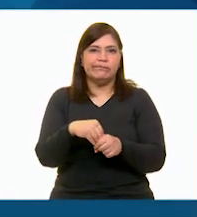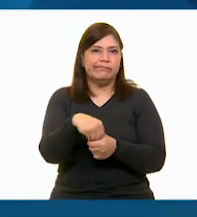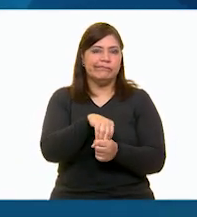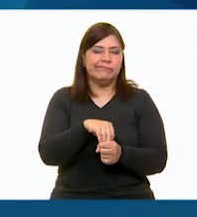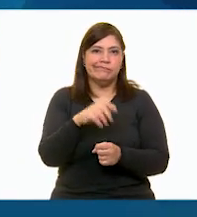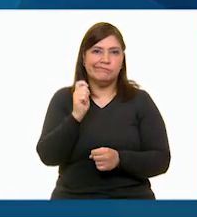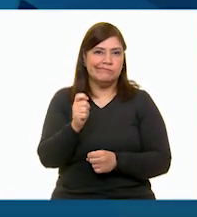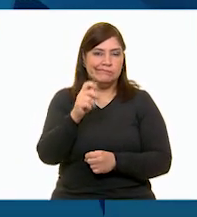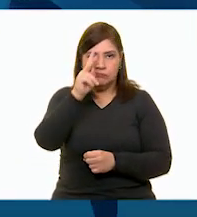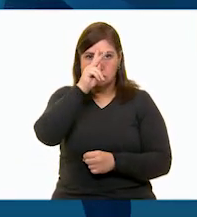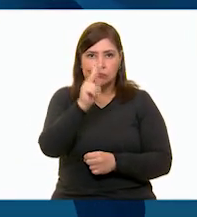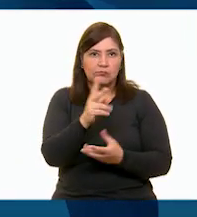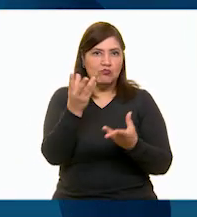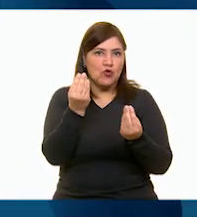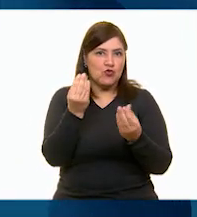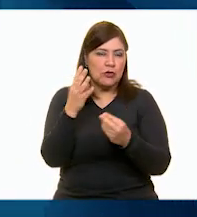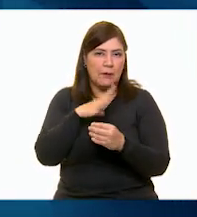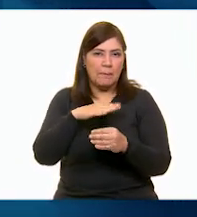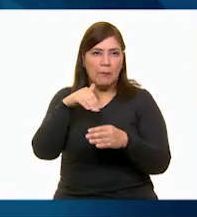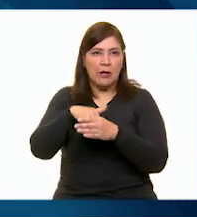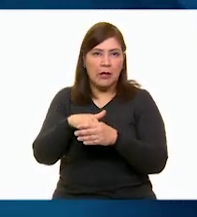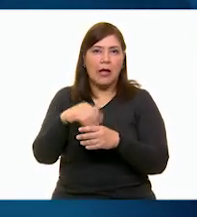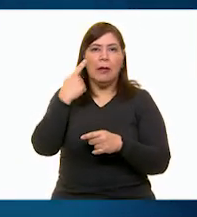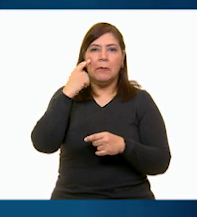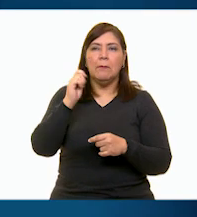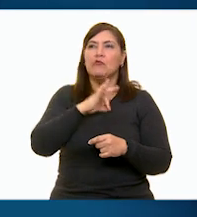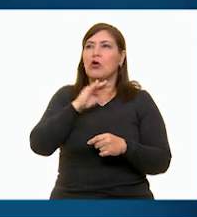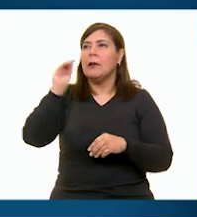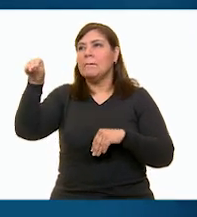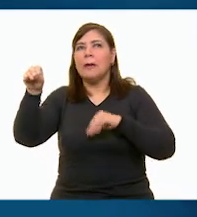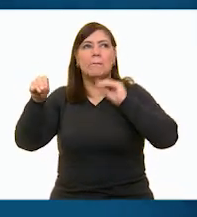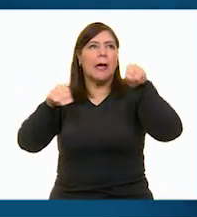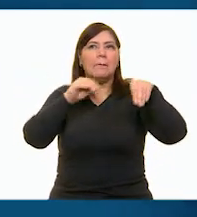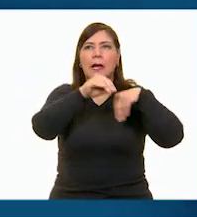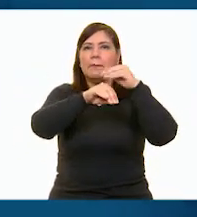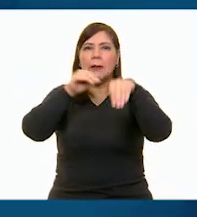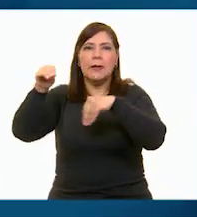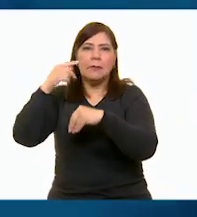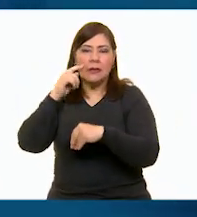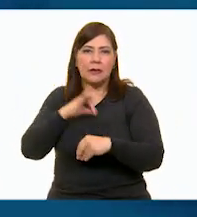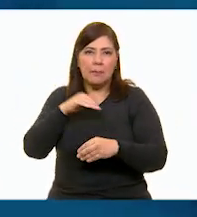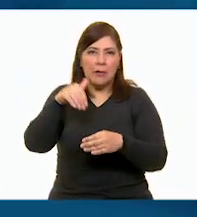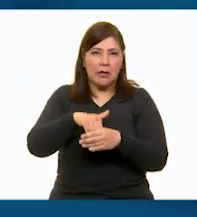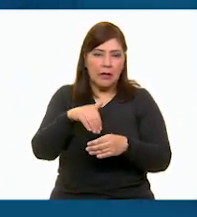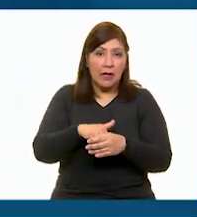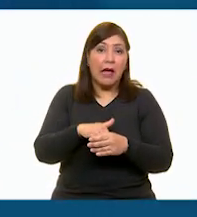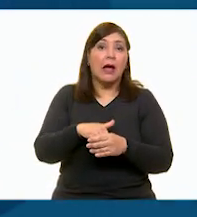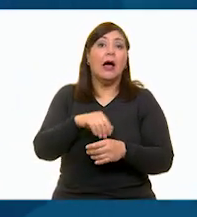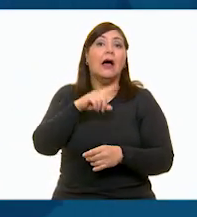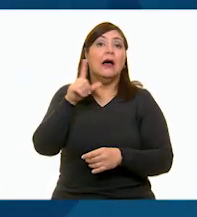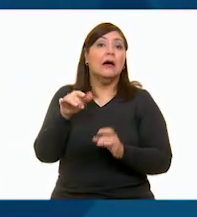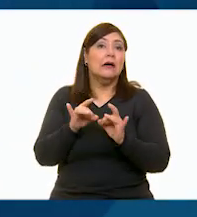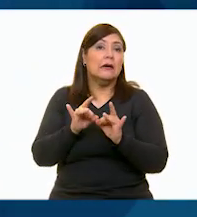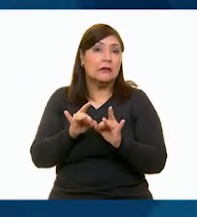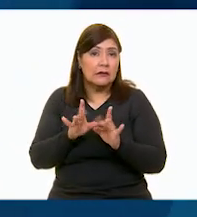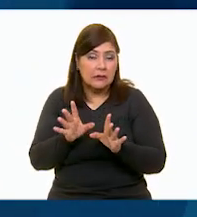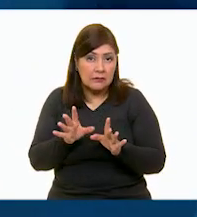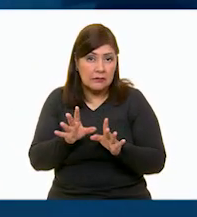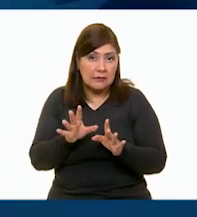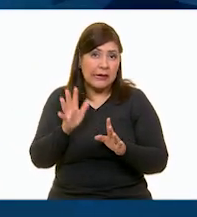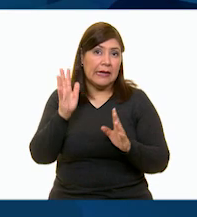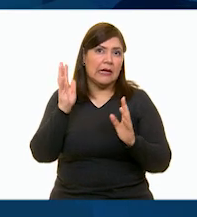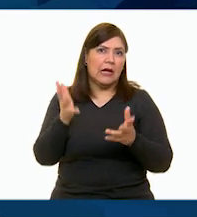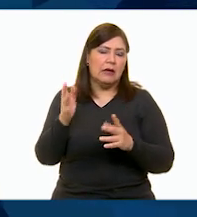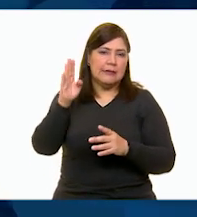Y entonces empezaron a poner bolsitas aquí, bolsitas allá, hasta que ya